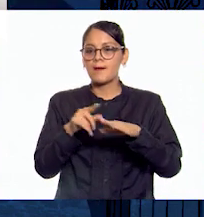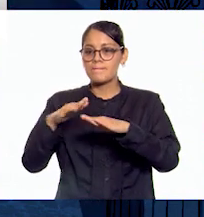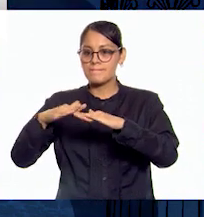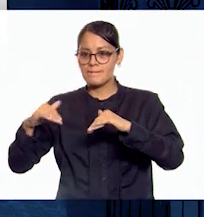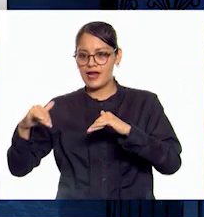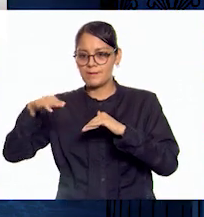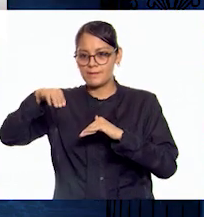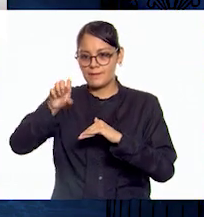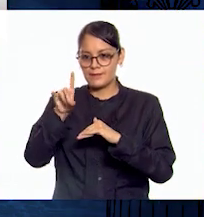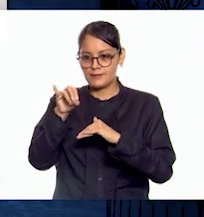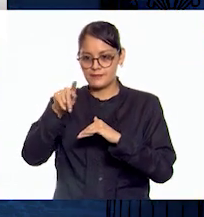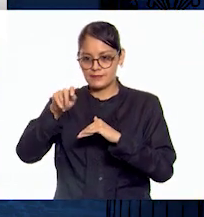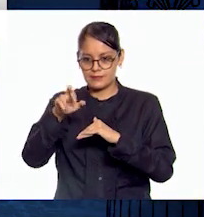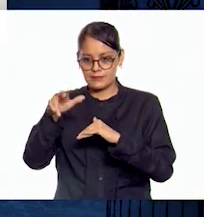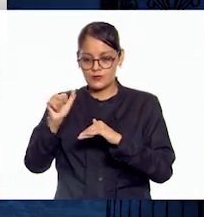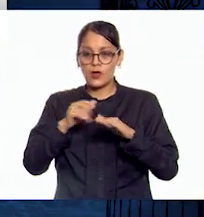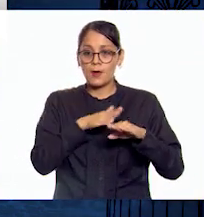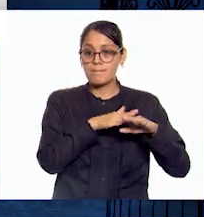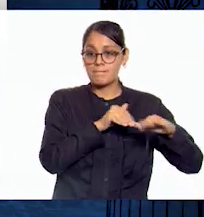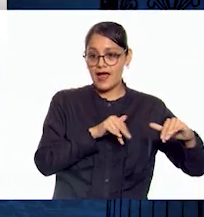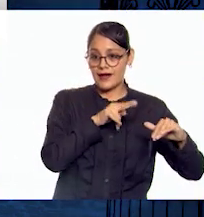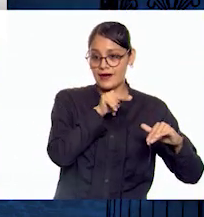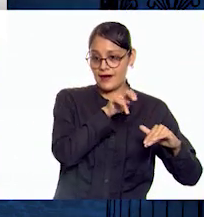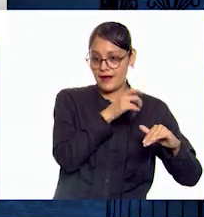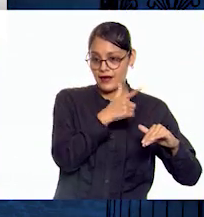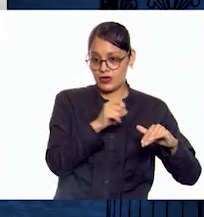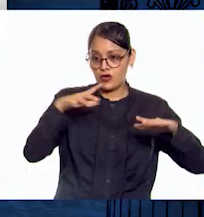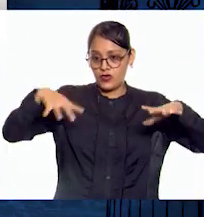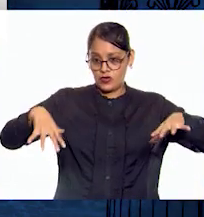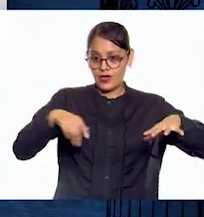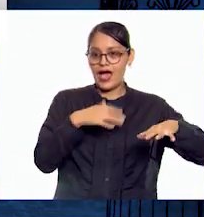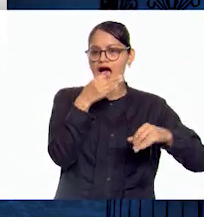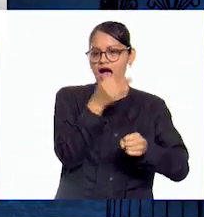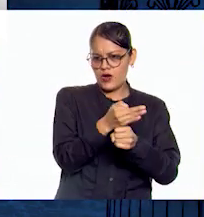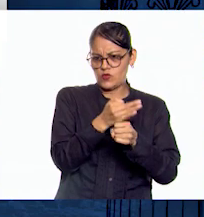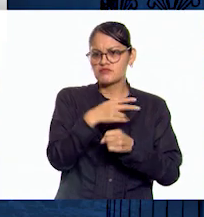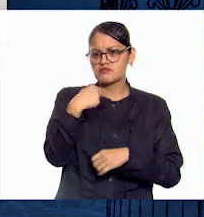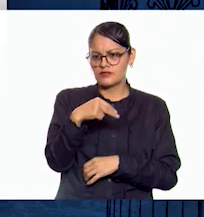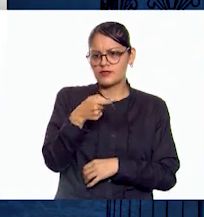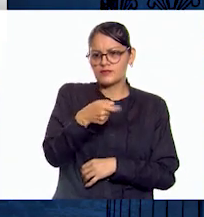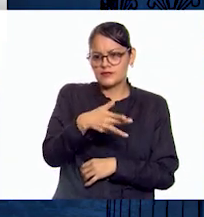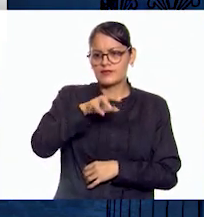Mediterráneo y el Mar Negro, lo que hoy es Estambul en la actual Turquía.